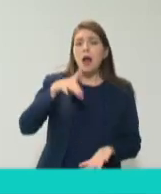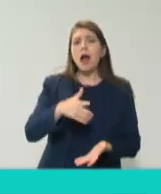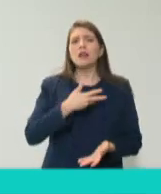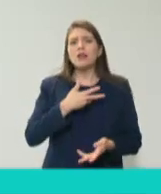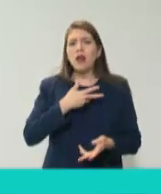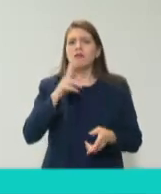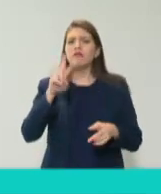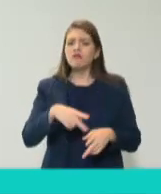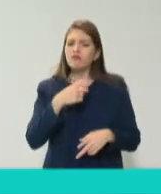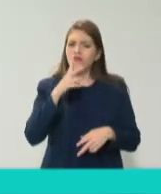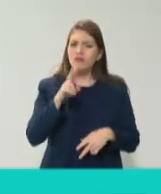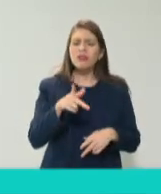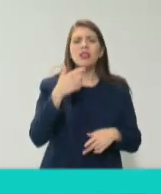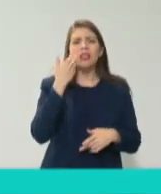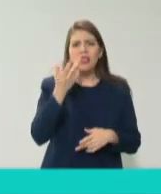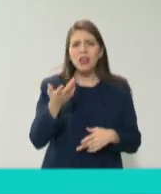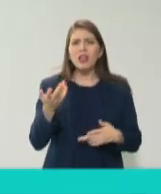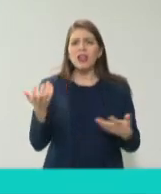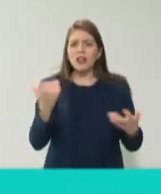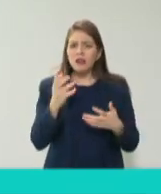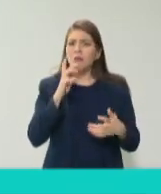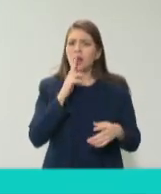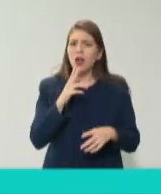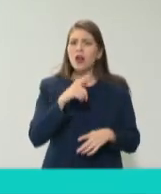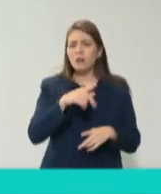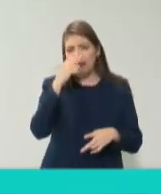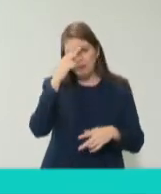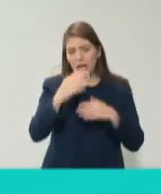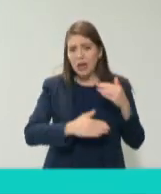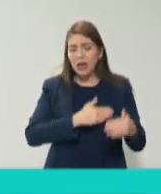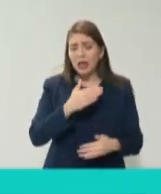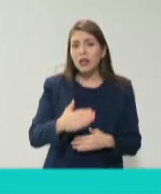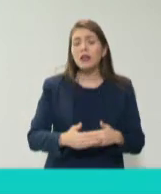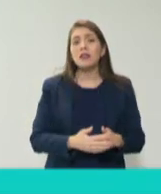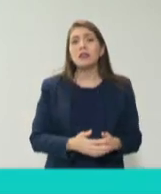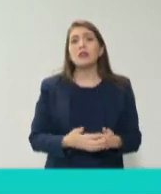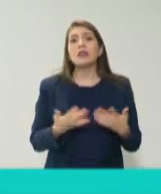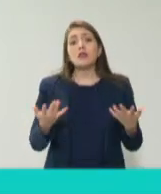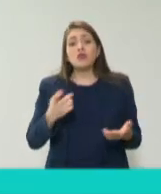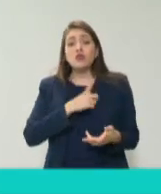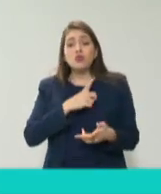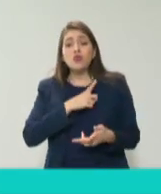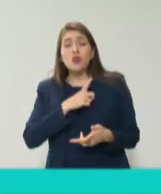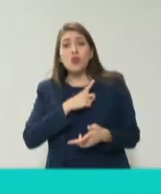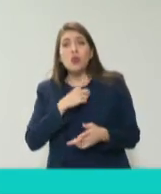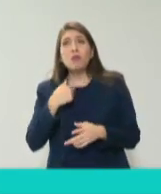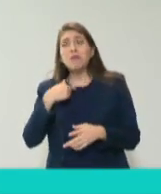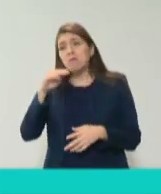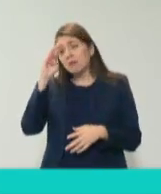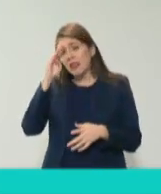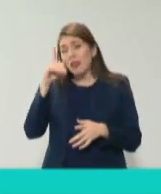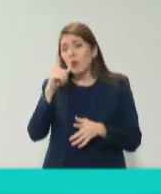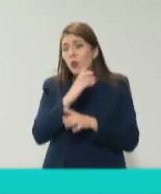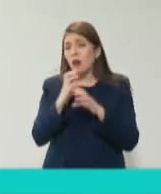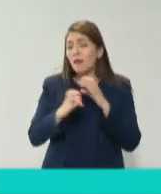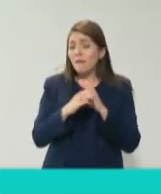interesados en que este país funcione y creo que lo único que nos hace falta es pues esto